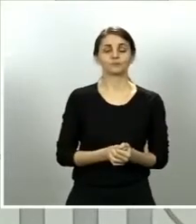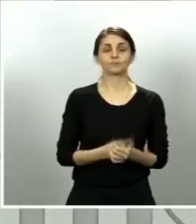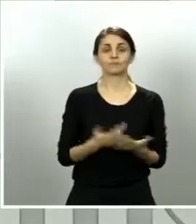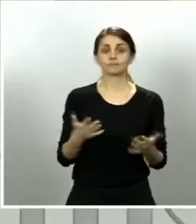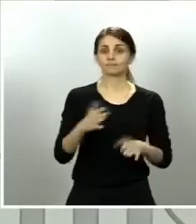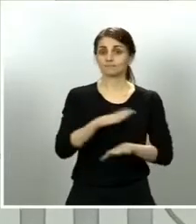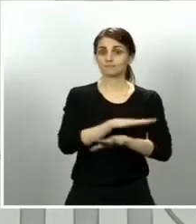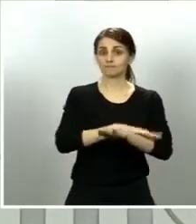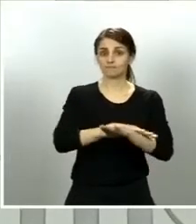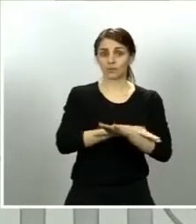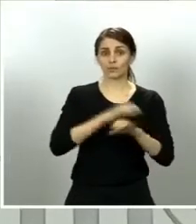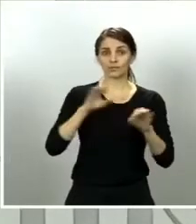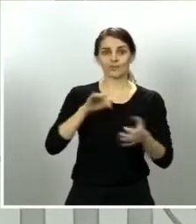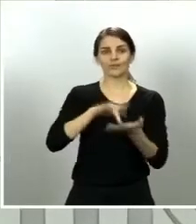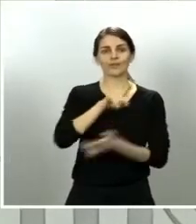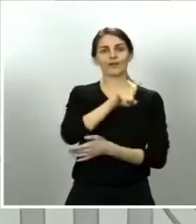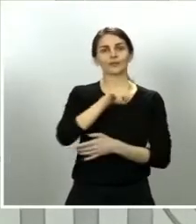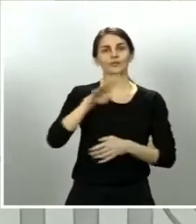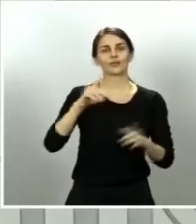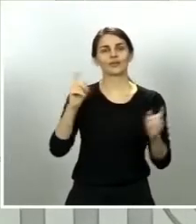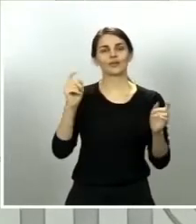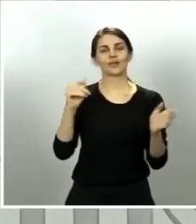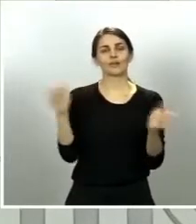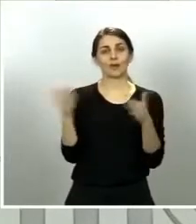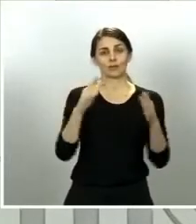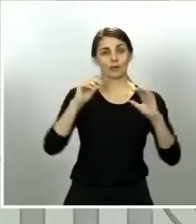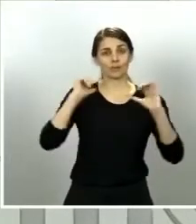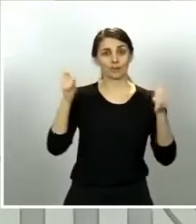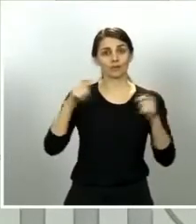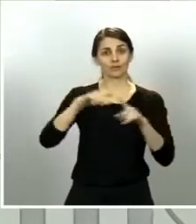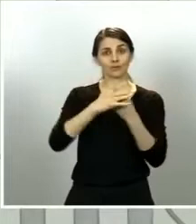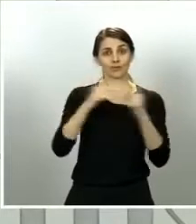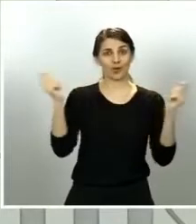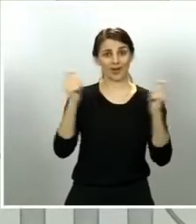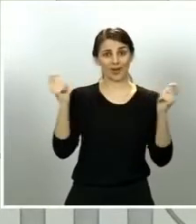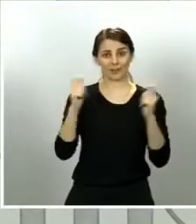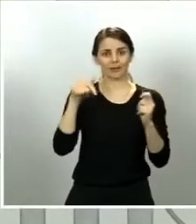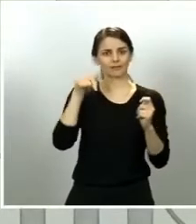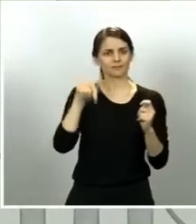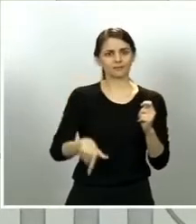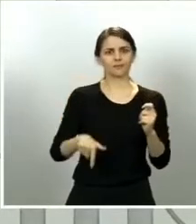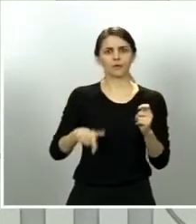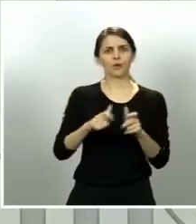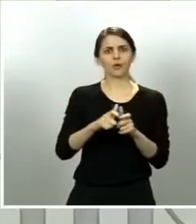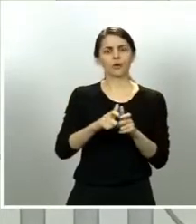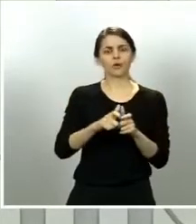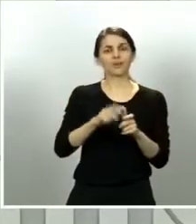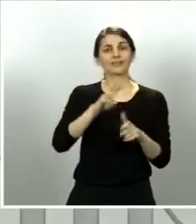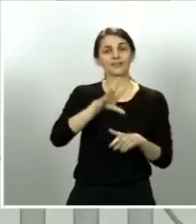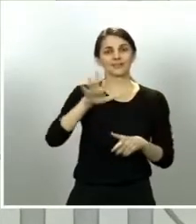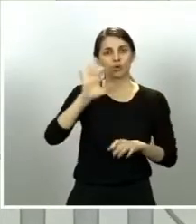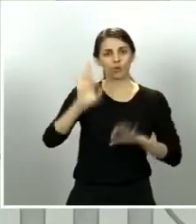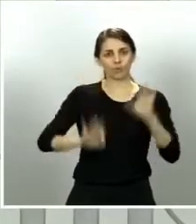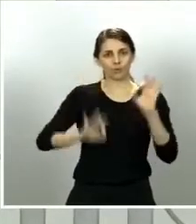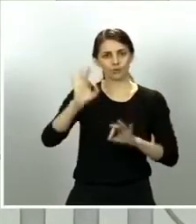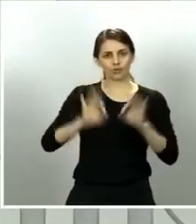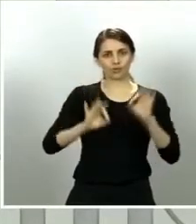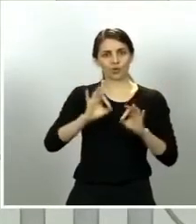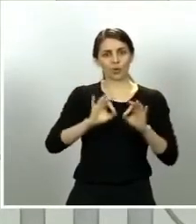de alarma, el 14 de marzo, había unos crecimientos de índice de nuevos contagiados del 35%, superiores al